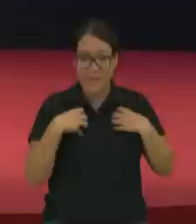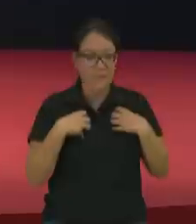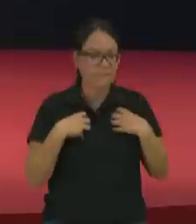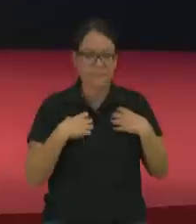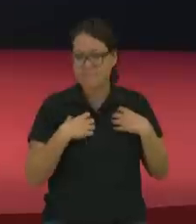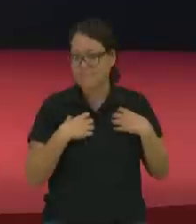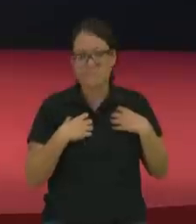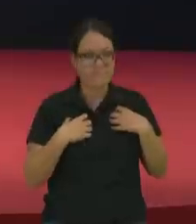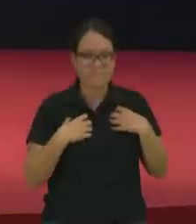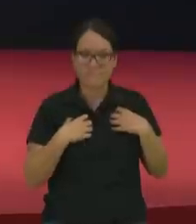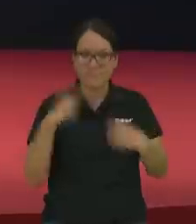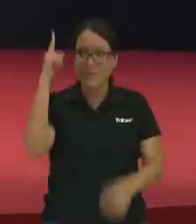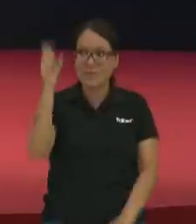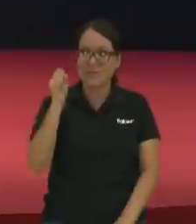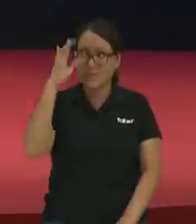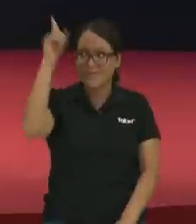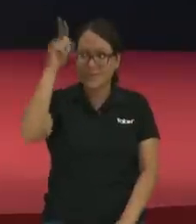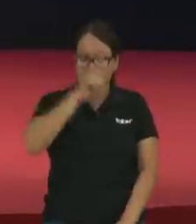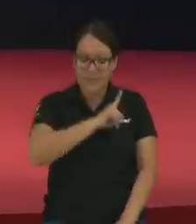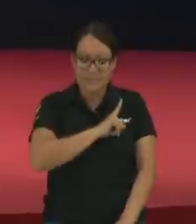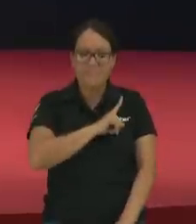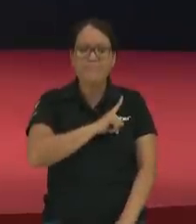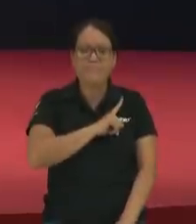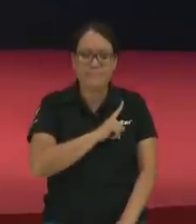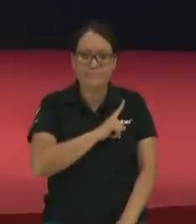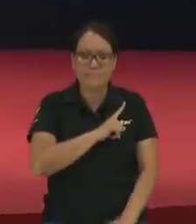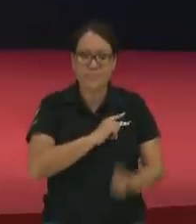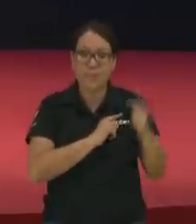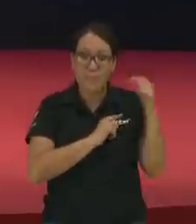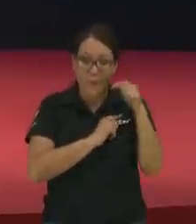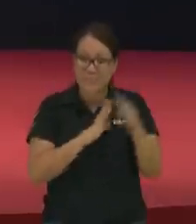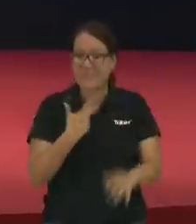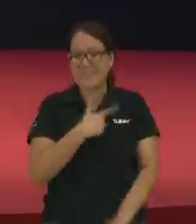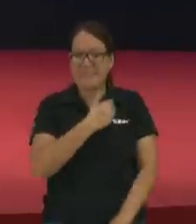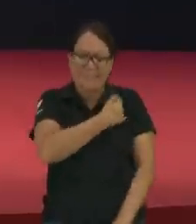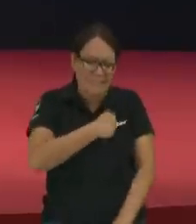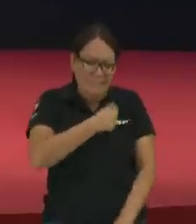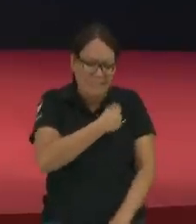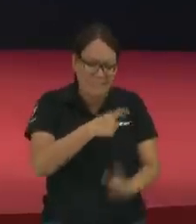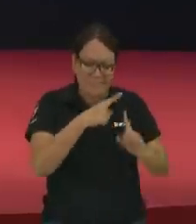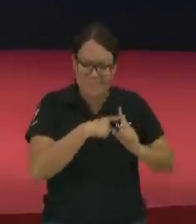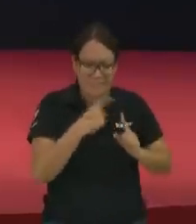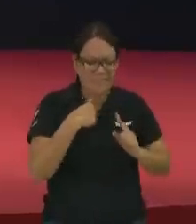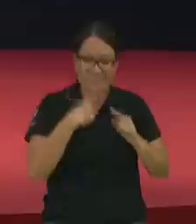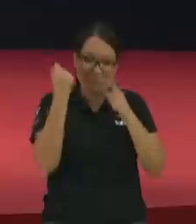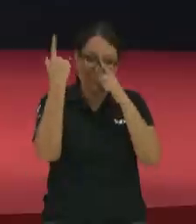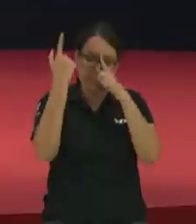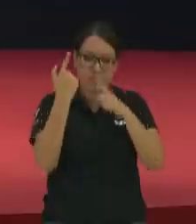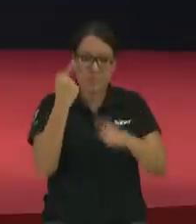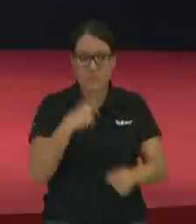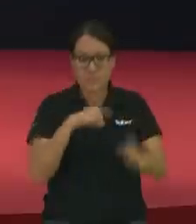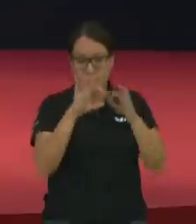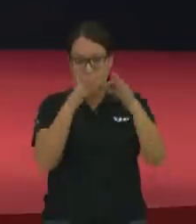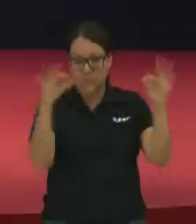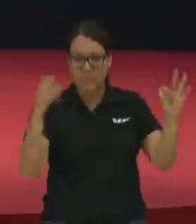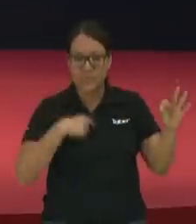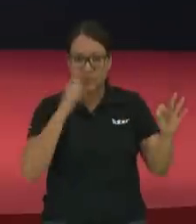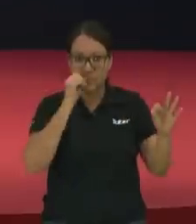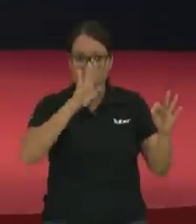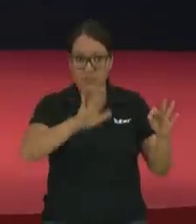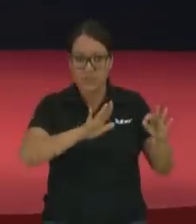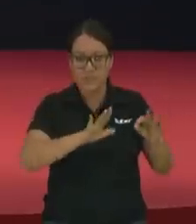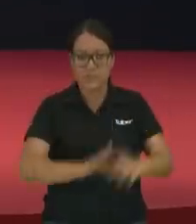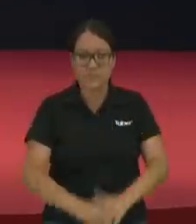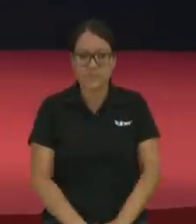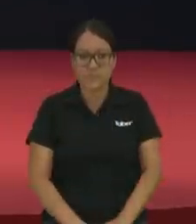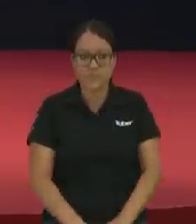dice la Biblia. Entonces, por eso sufrimos y no entendemos el cristianismo. Te voy a hacer una frase bien fuerte que le dije a los colegas de las